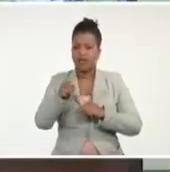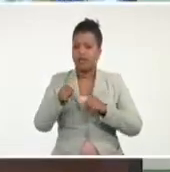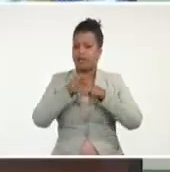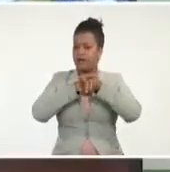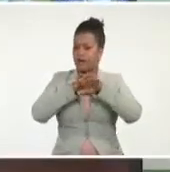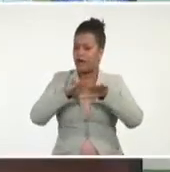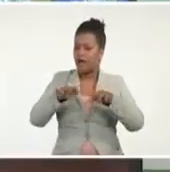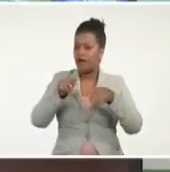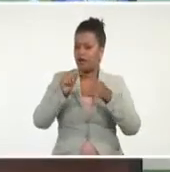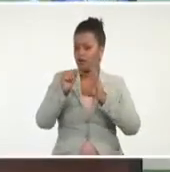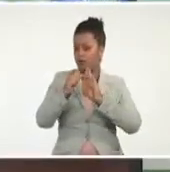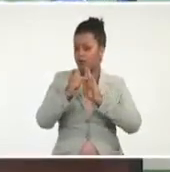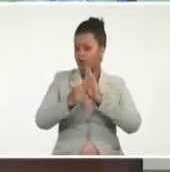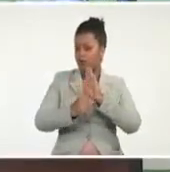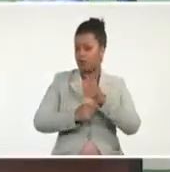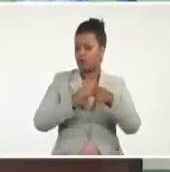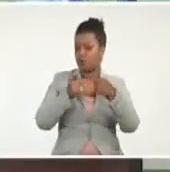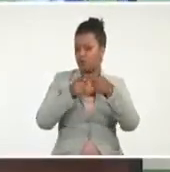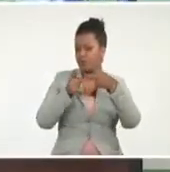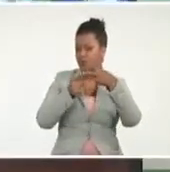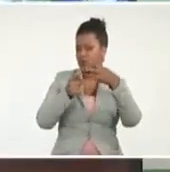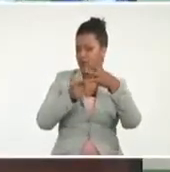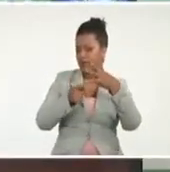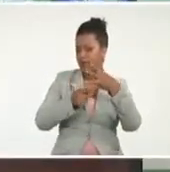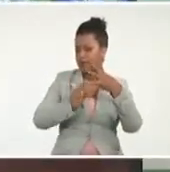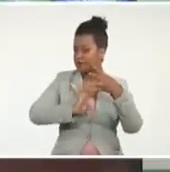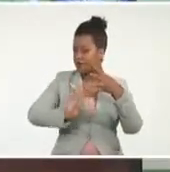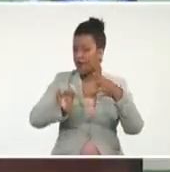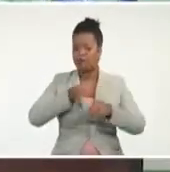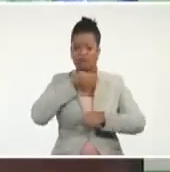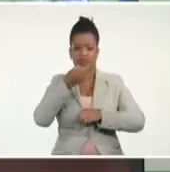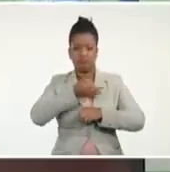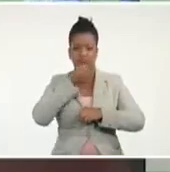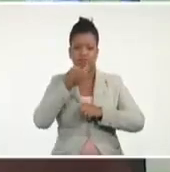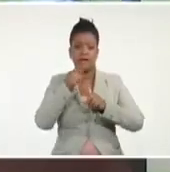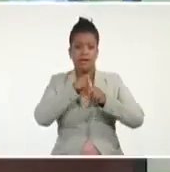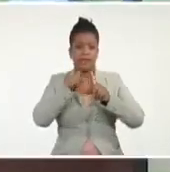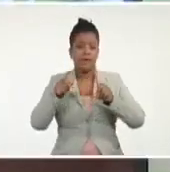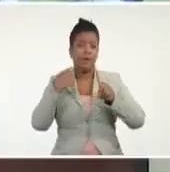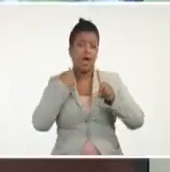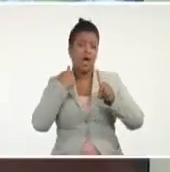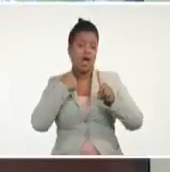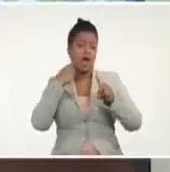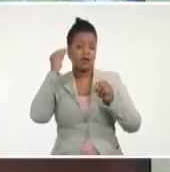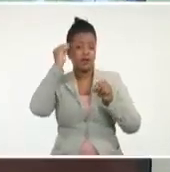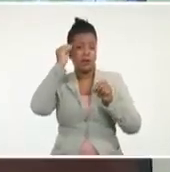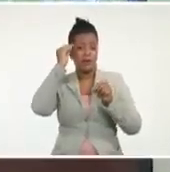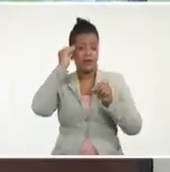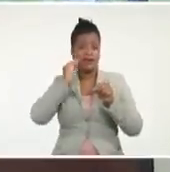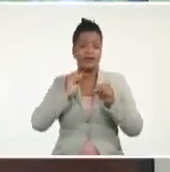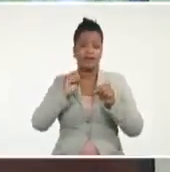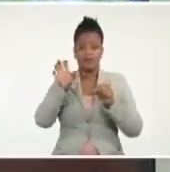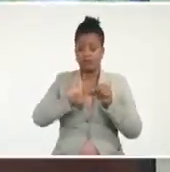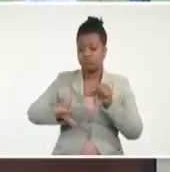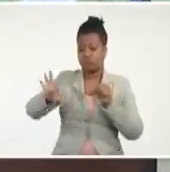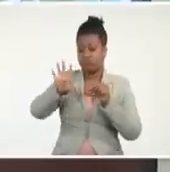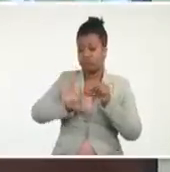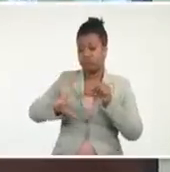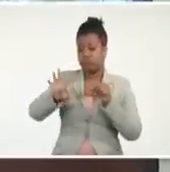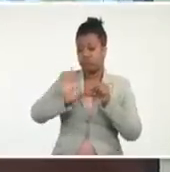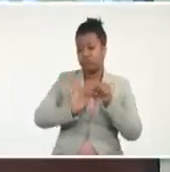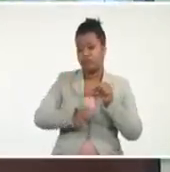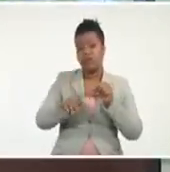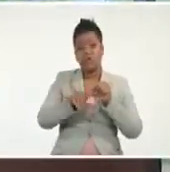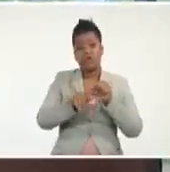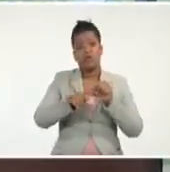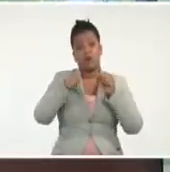consideraciones que tienen que ver con la experiencia de años pero también tienen que ver con el asunto actual